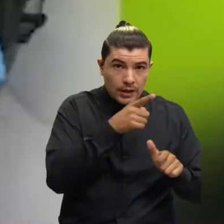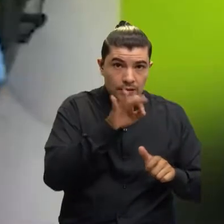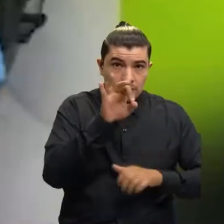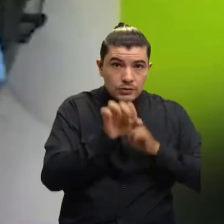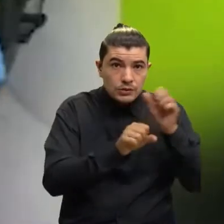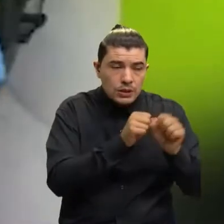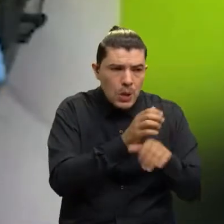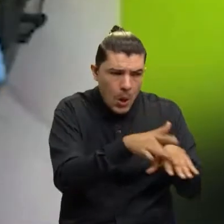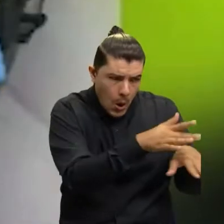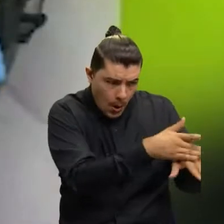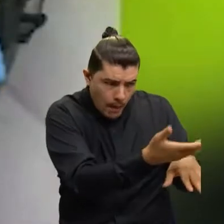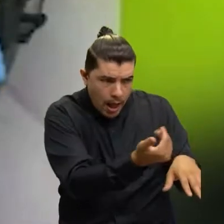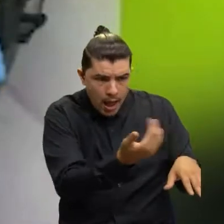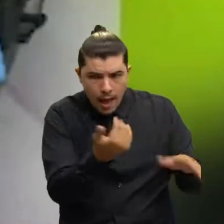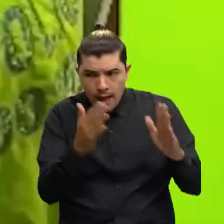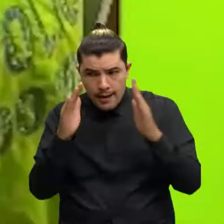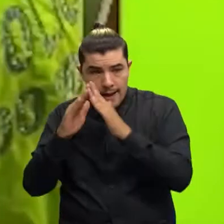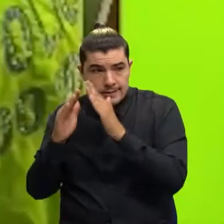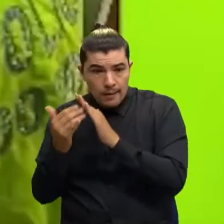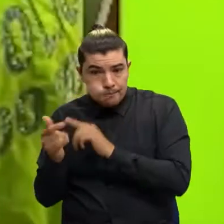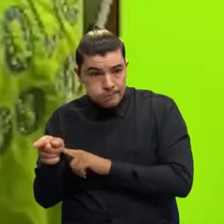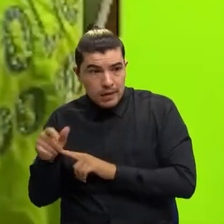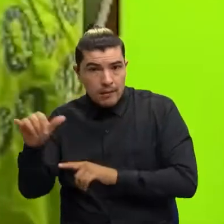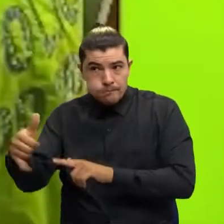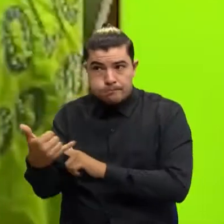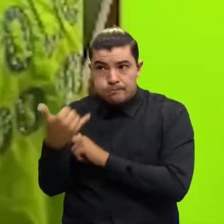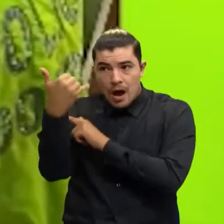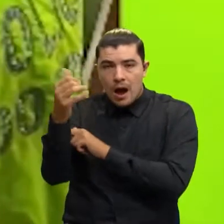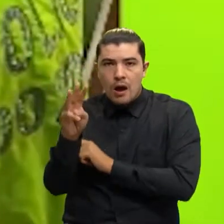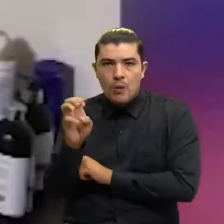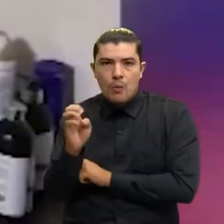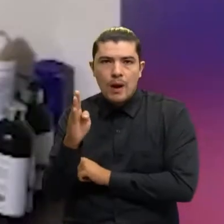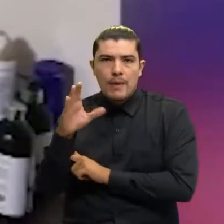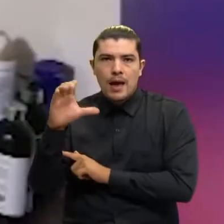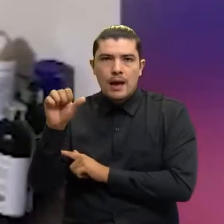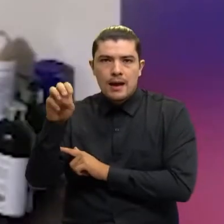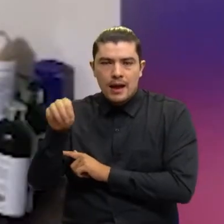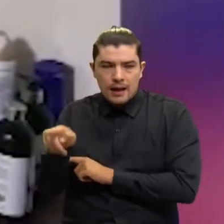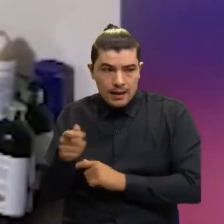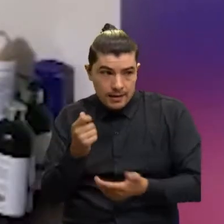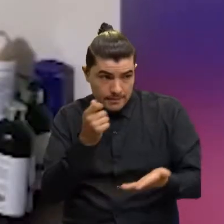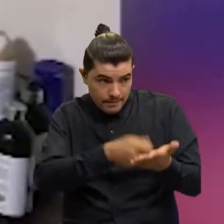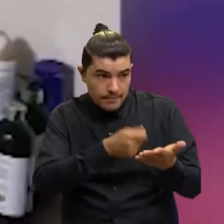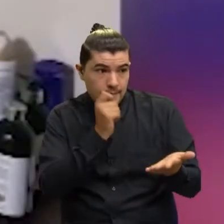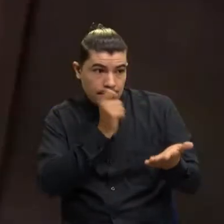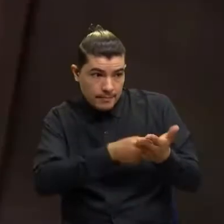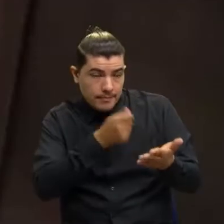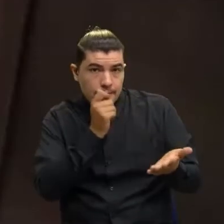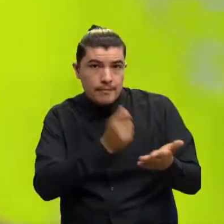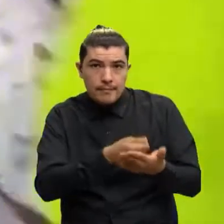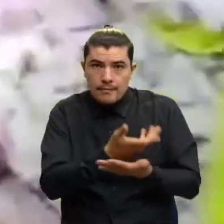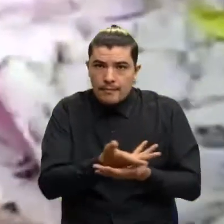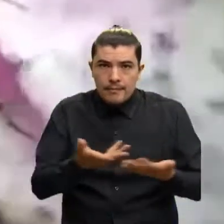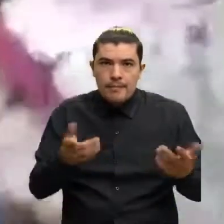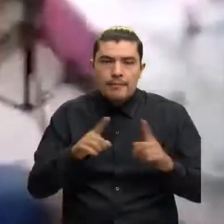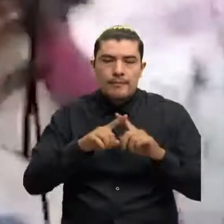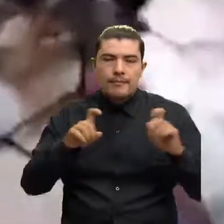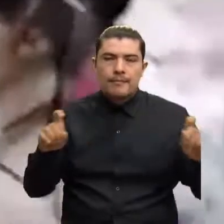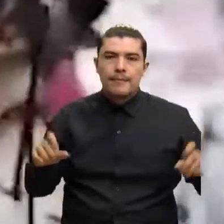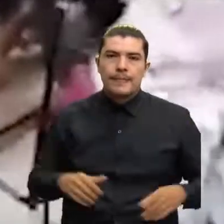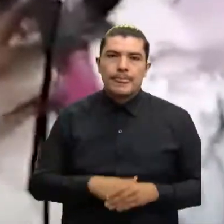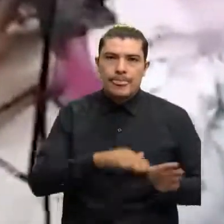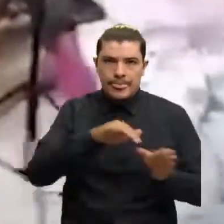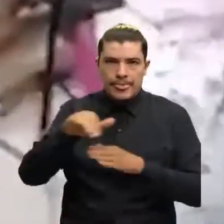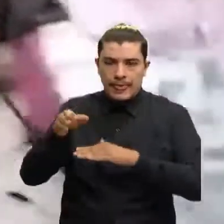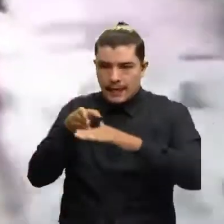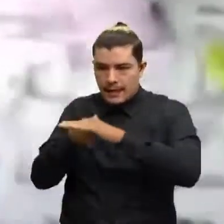accedieran a sus ofrecimientos económicos, a sus ofrecimientos materiales. En el lugar también